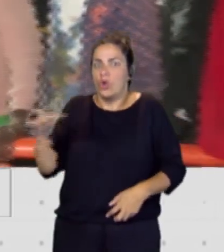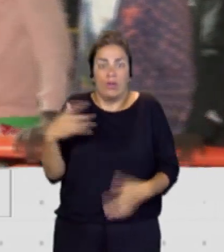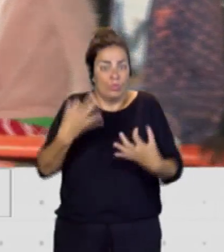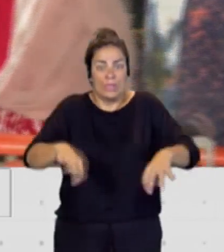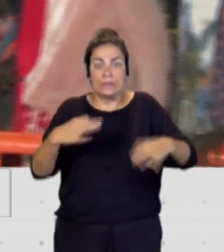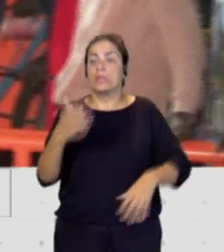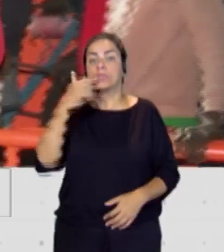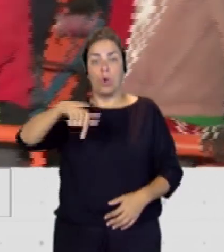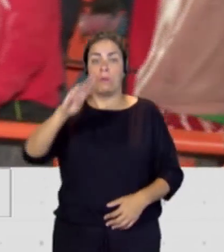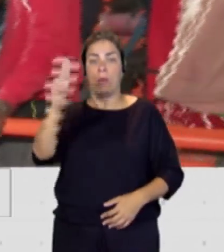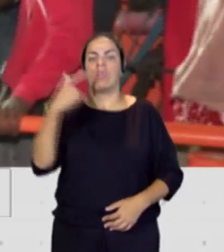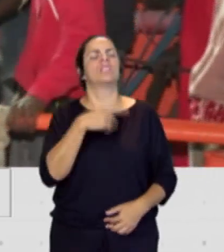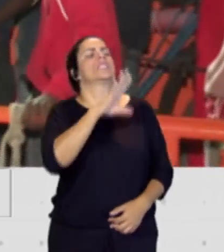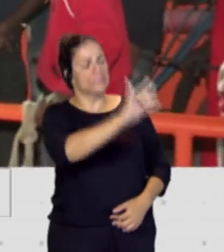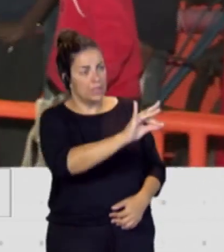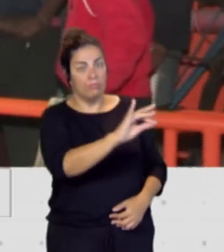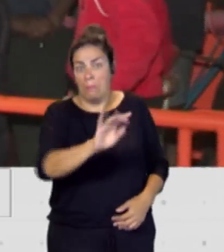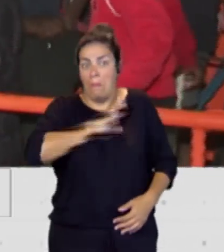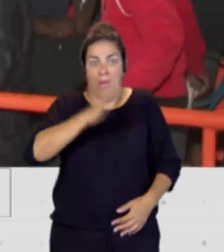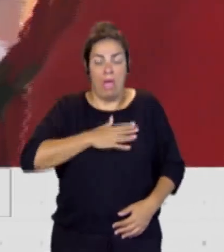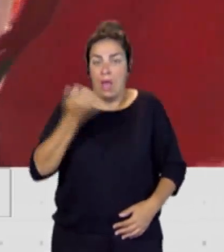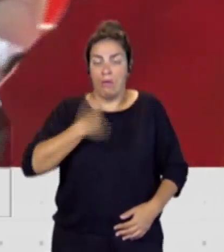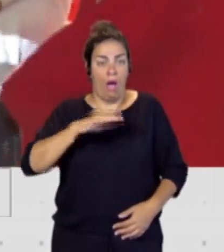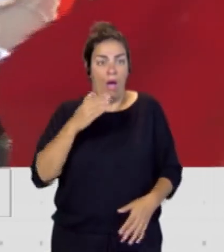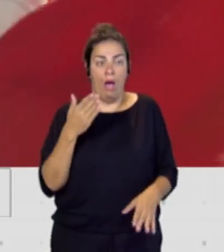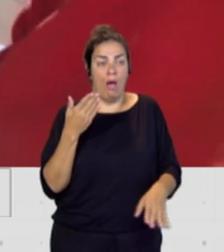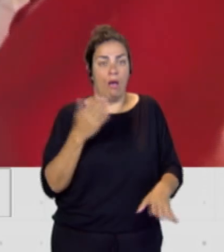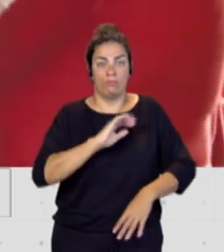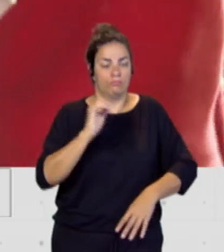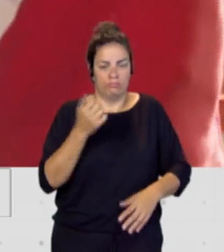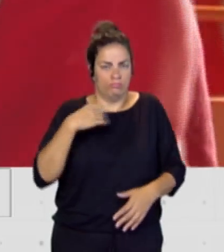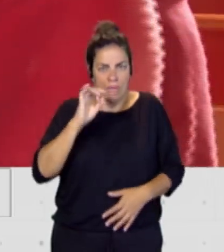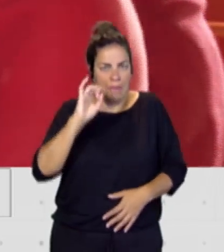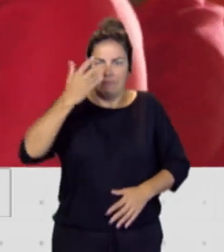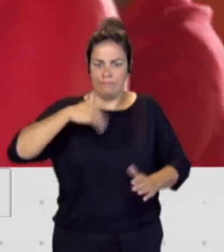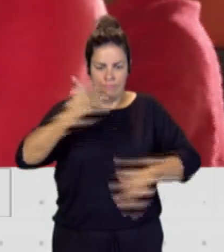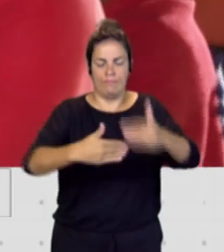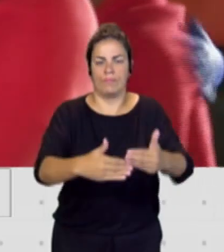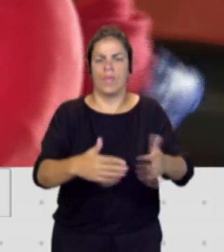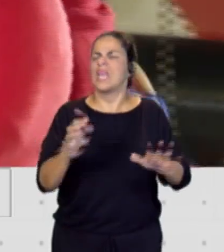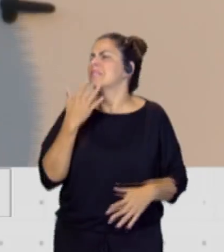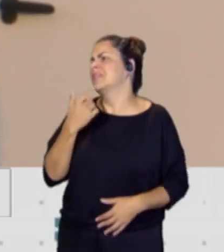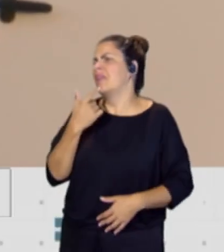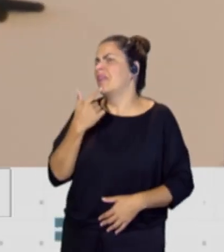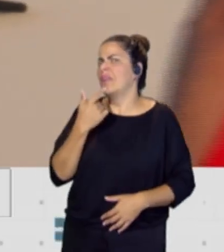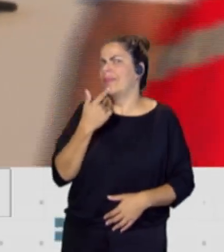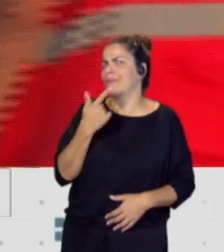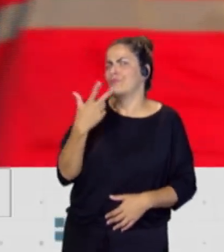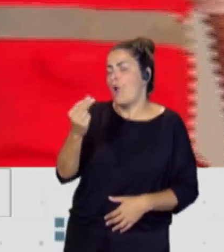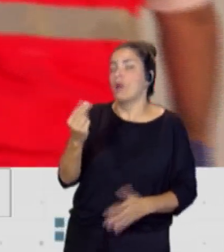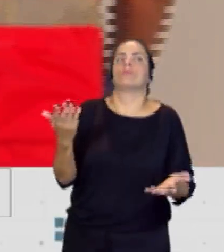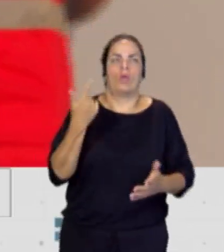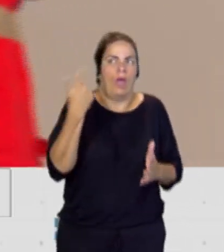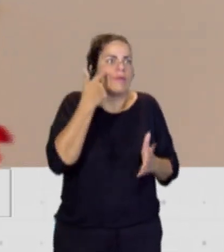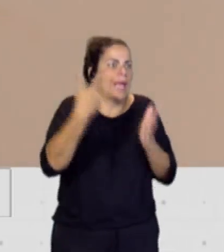Popular dice hoy que sí, mañana registramos esta iniciativa para poder... Y si dice que no, pues tendrán que dar las